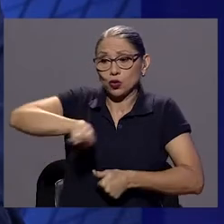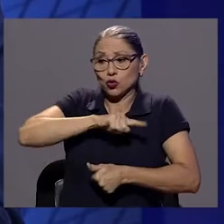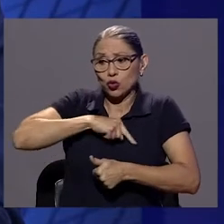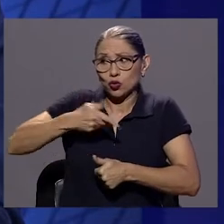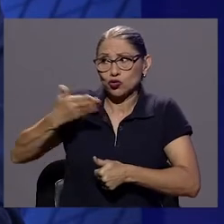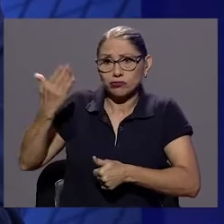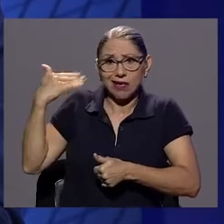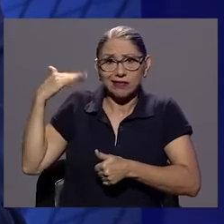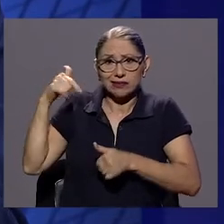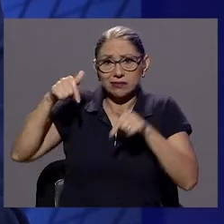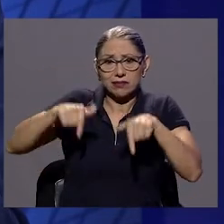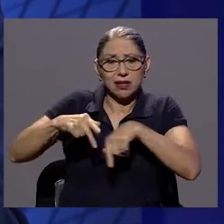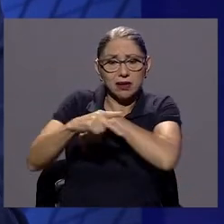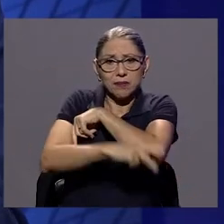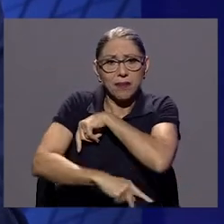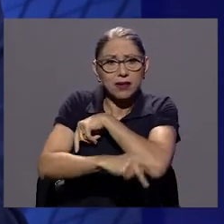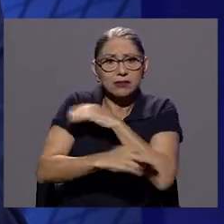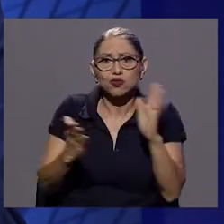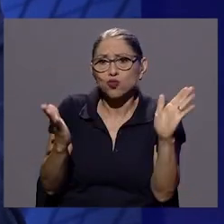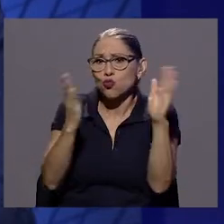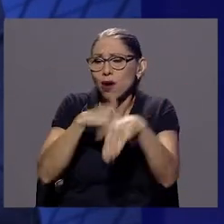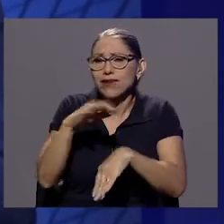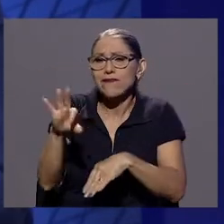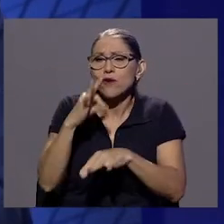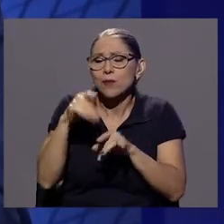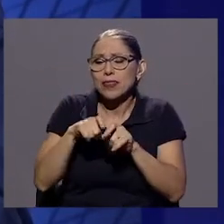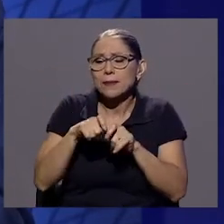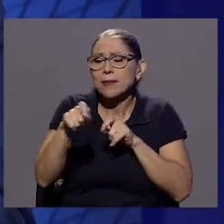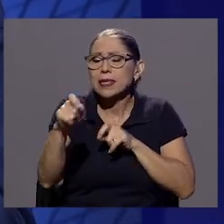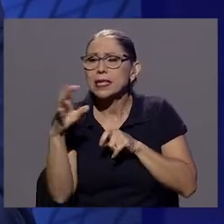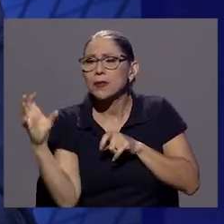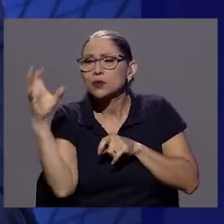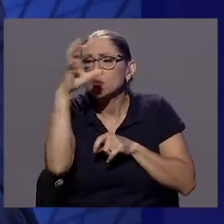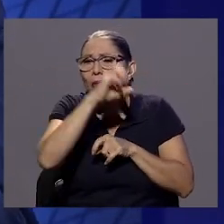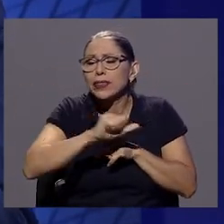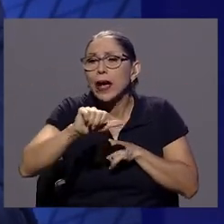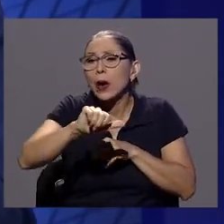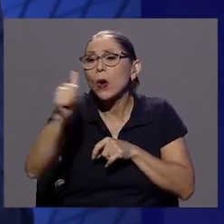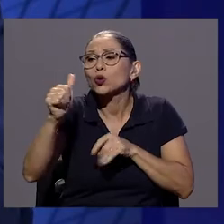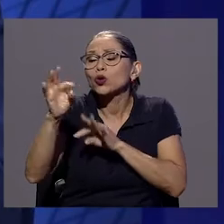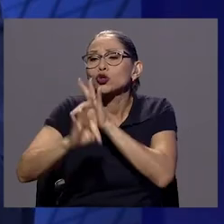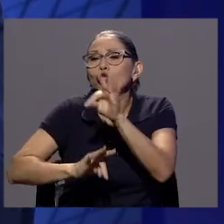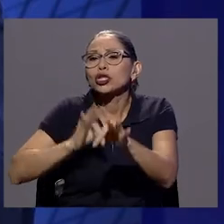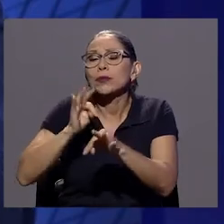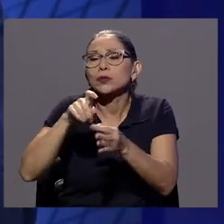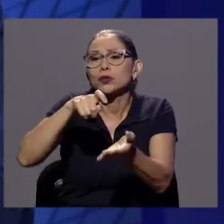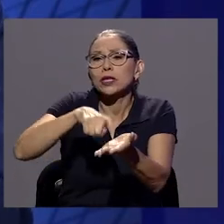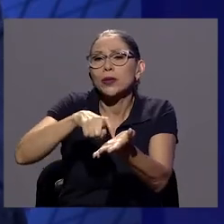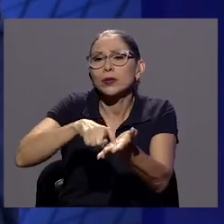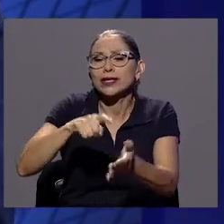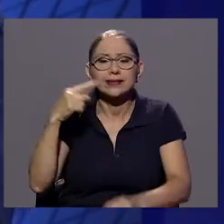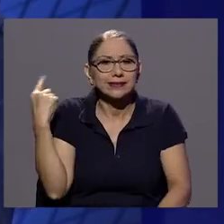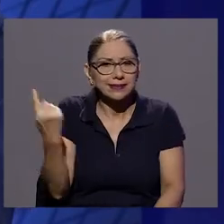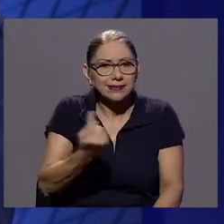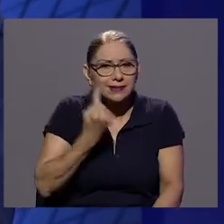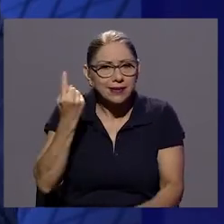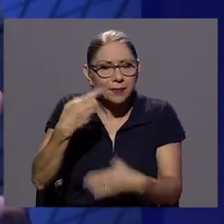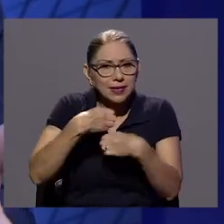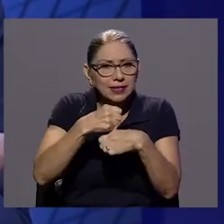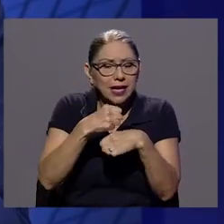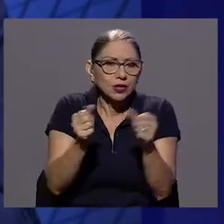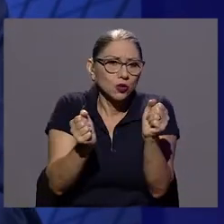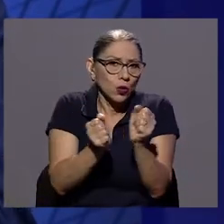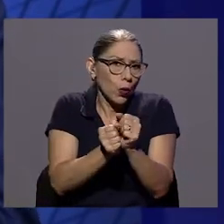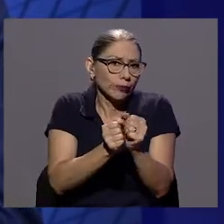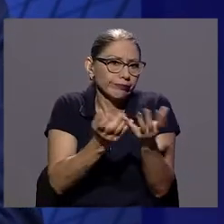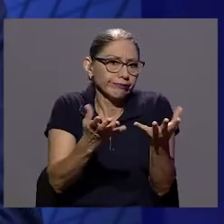de la presencia de otros tipos de deudas. Siempre se ha hecho el estudio a nivel de la información que disponemos,